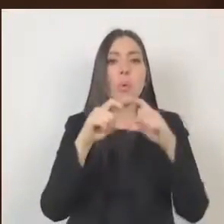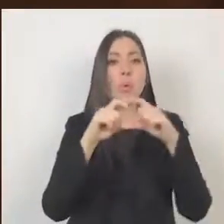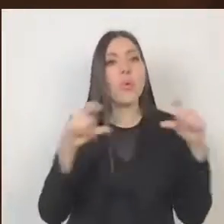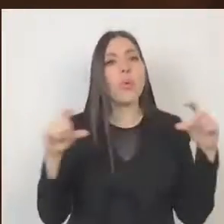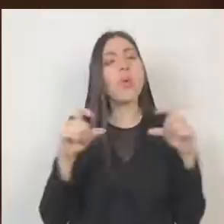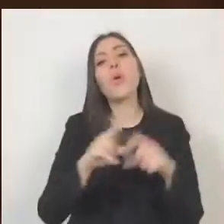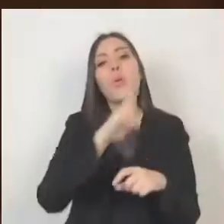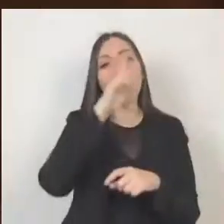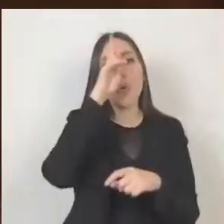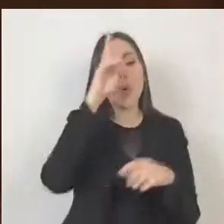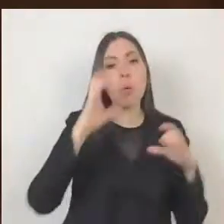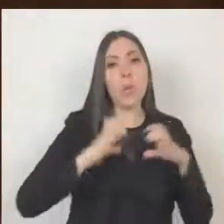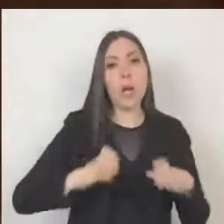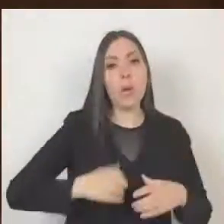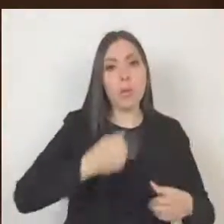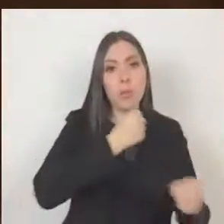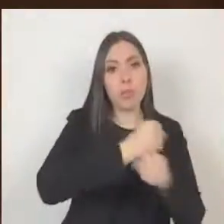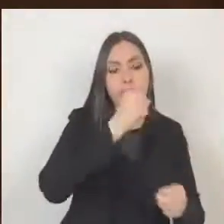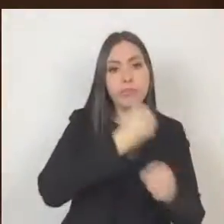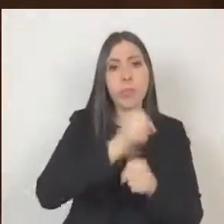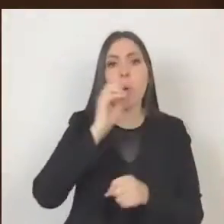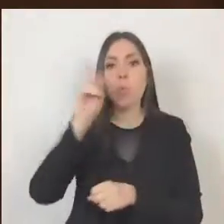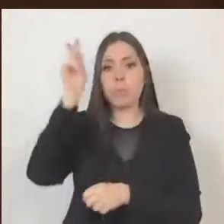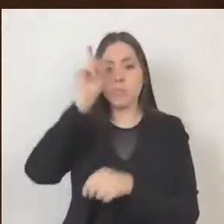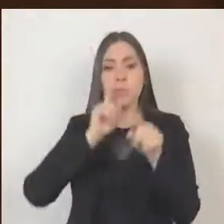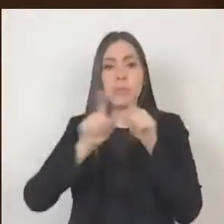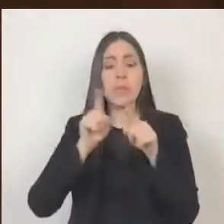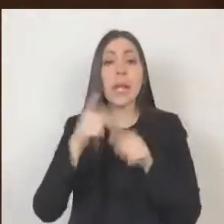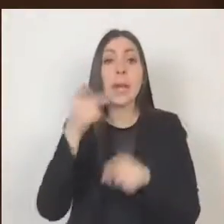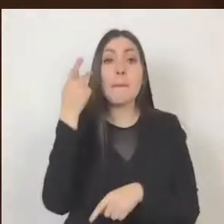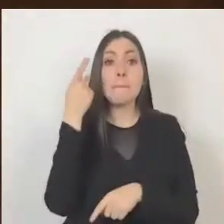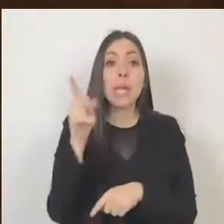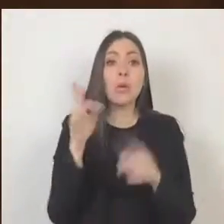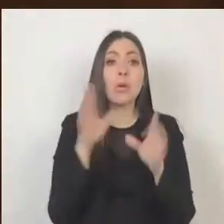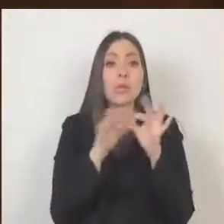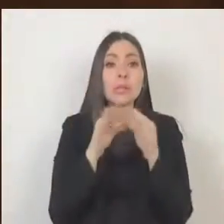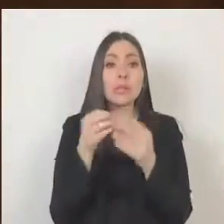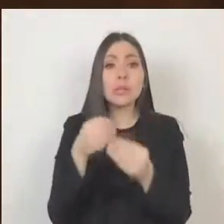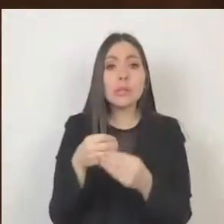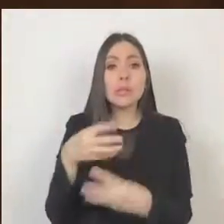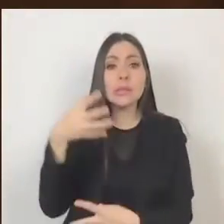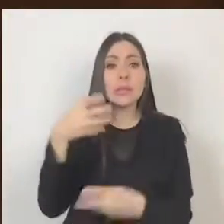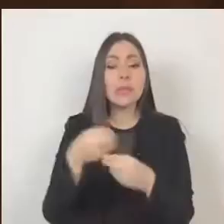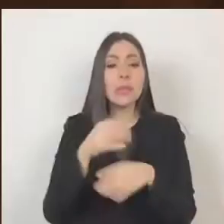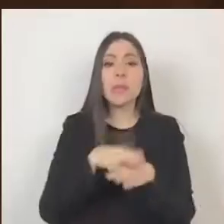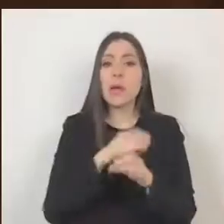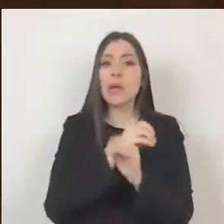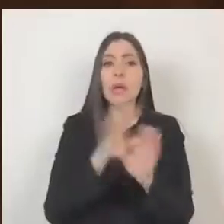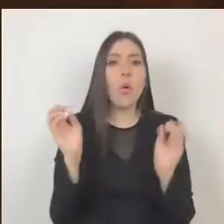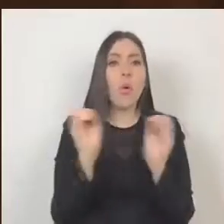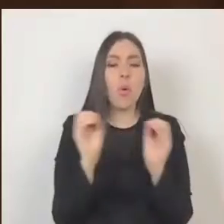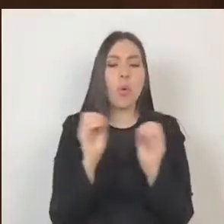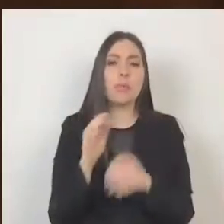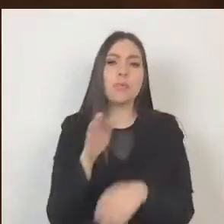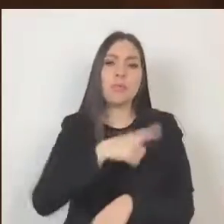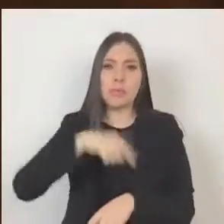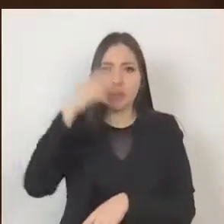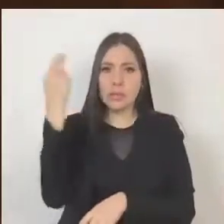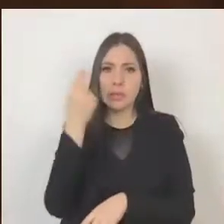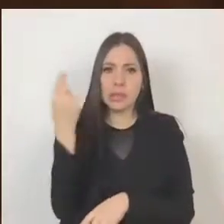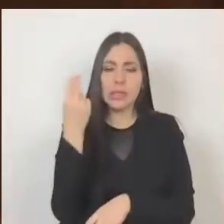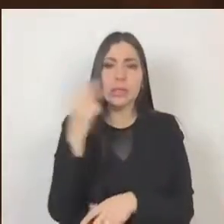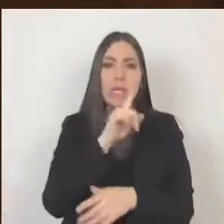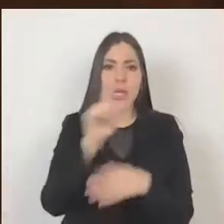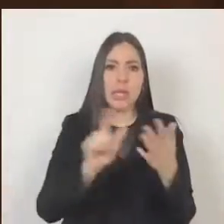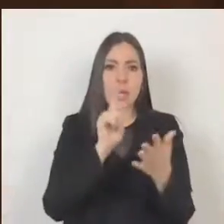sin incluir una descripción de tales conductas. Por ello, creemos pertinente se reforma y se adiciona este